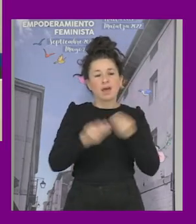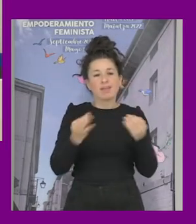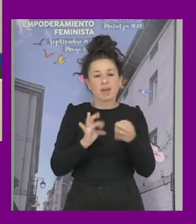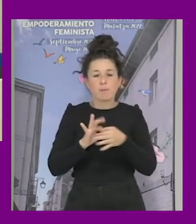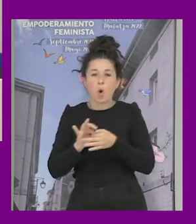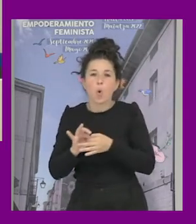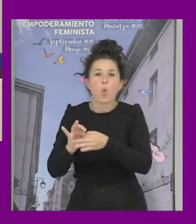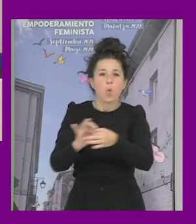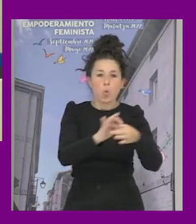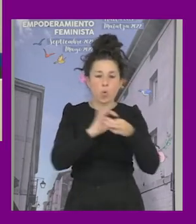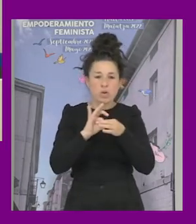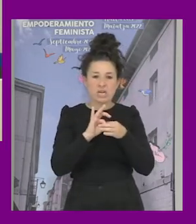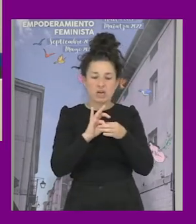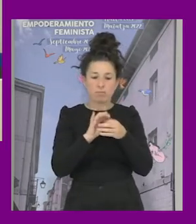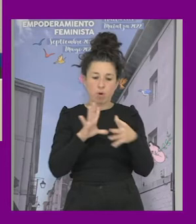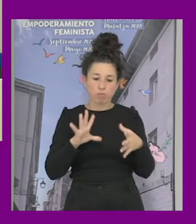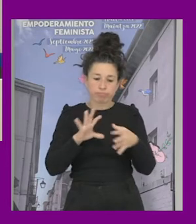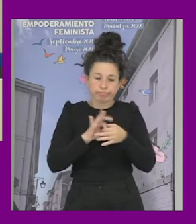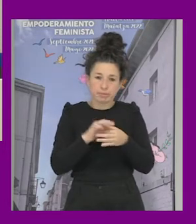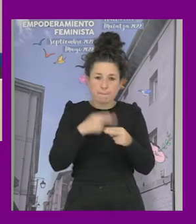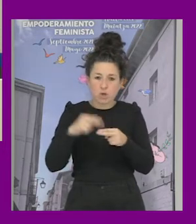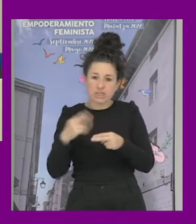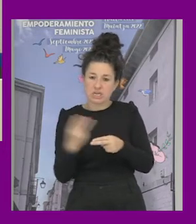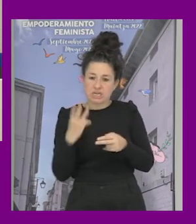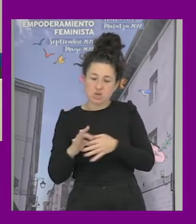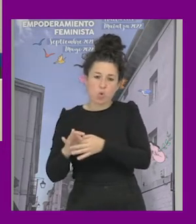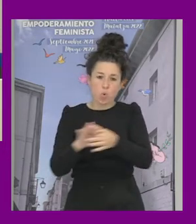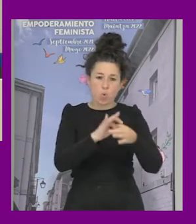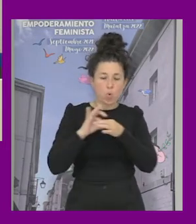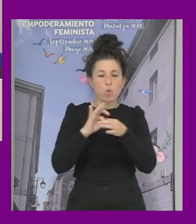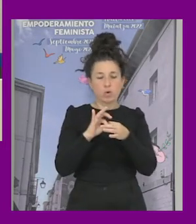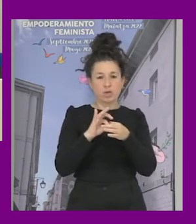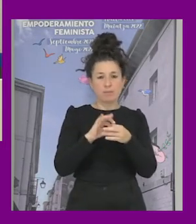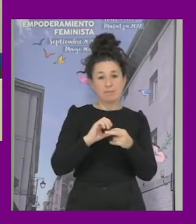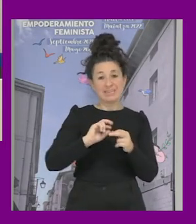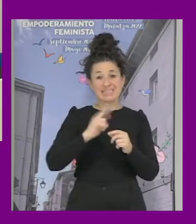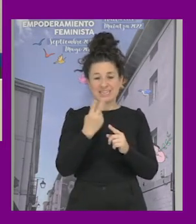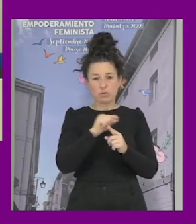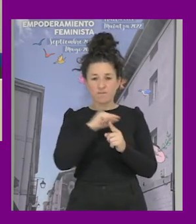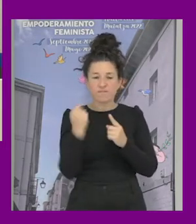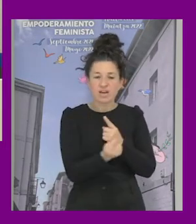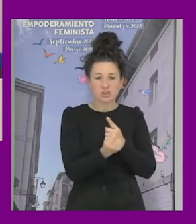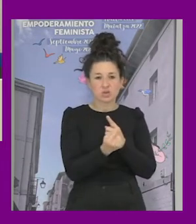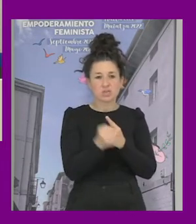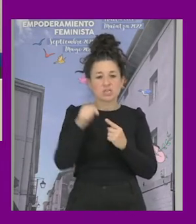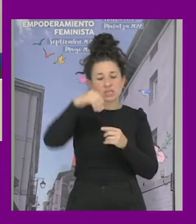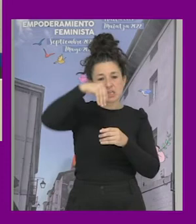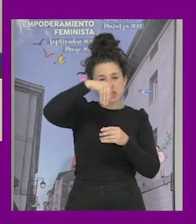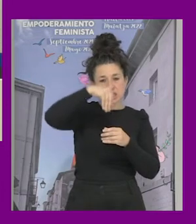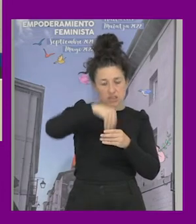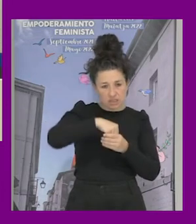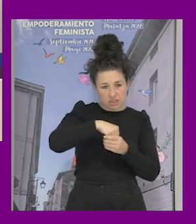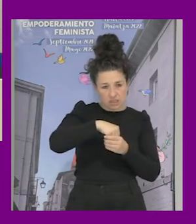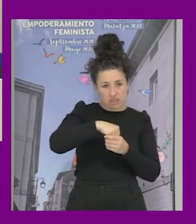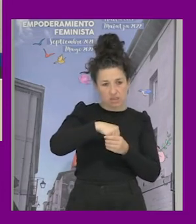por articular más estretamente estas políticas para mí este segundo factor sería una evolución dentro de